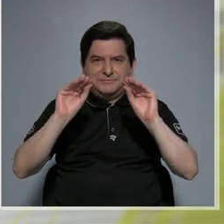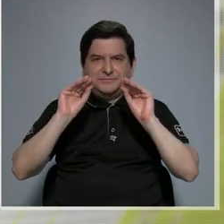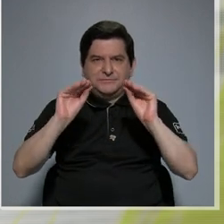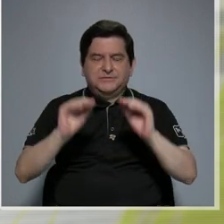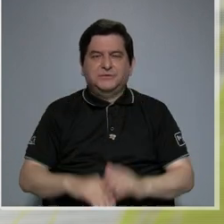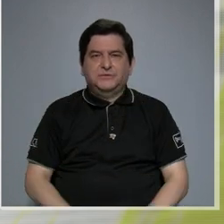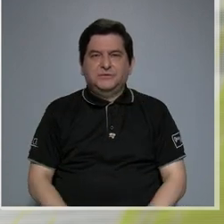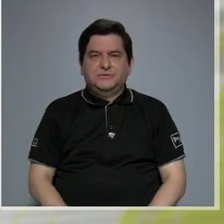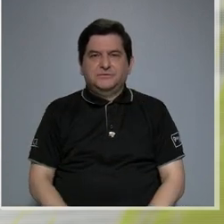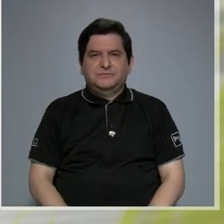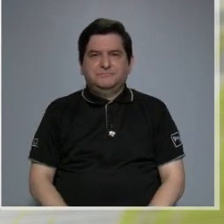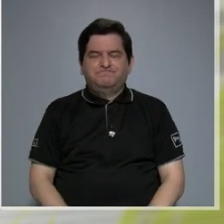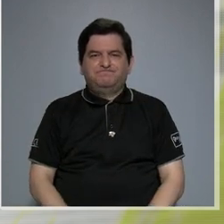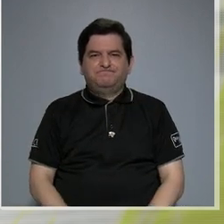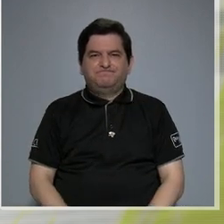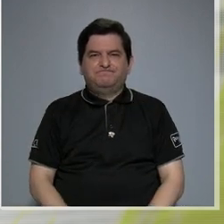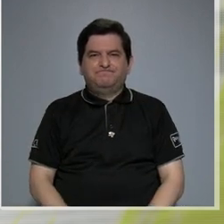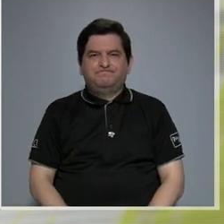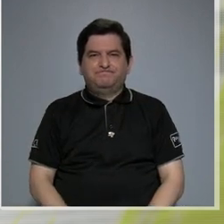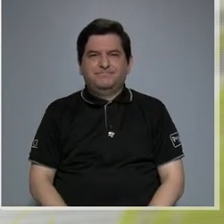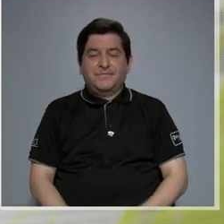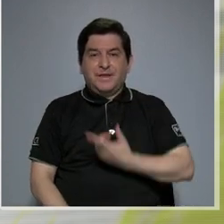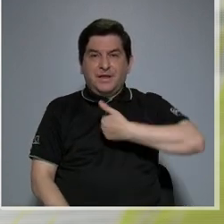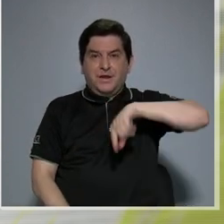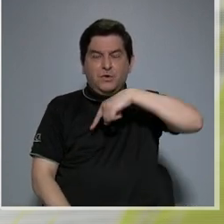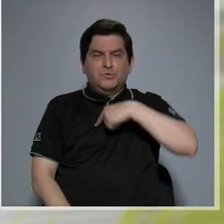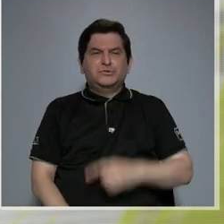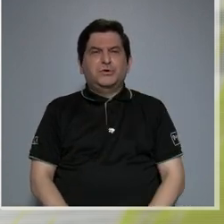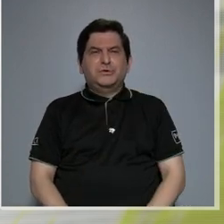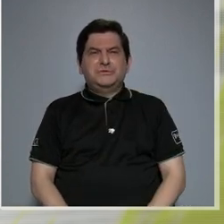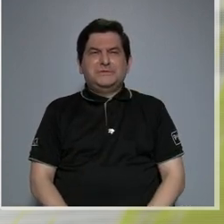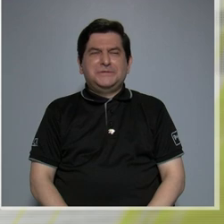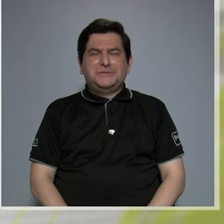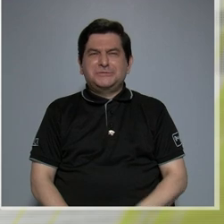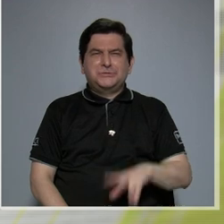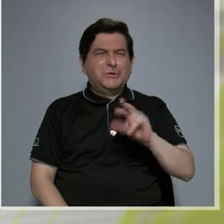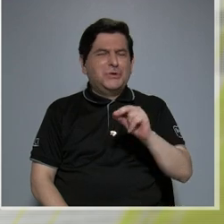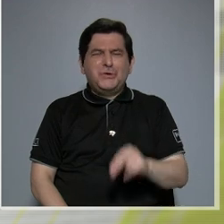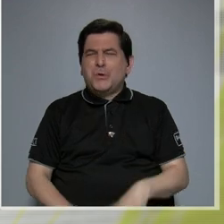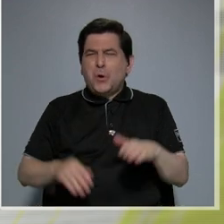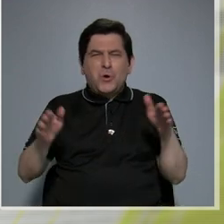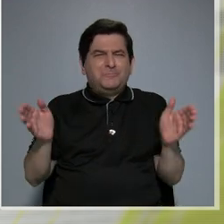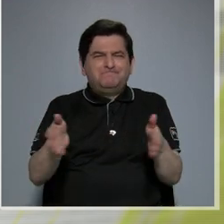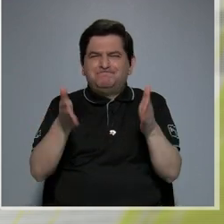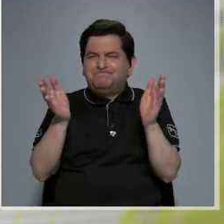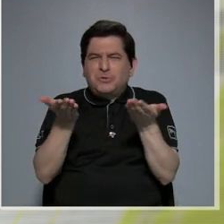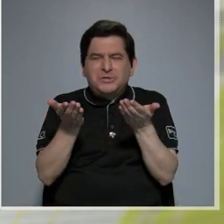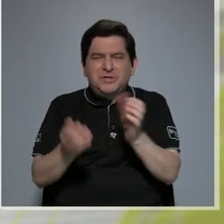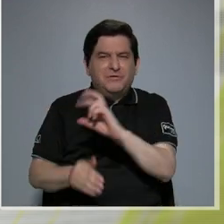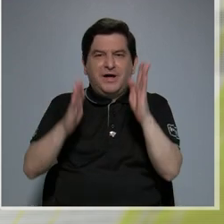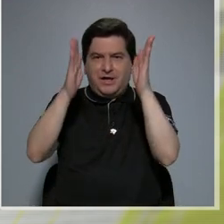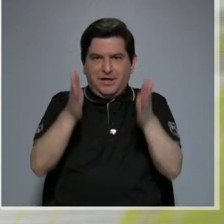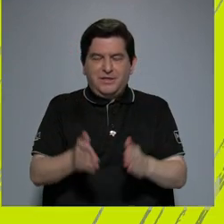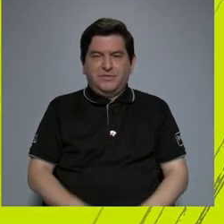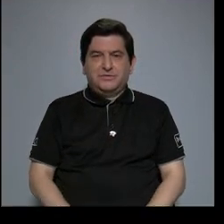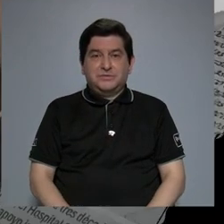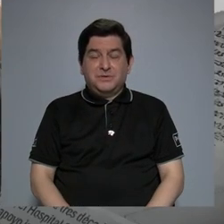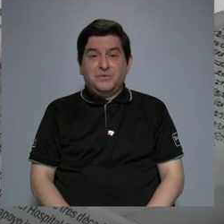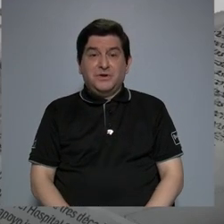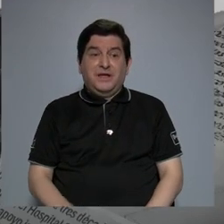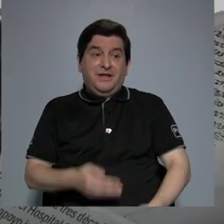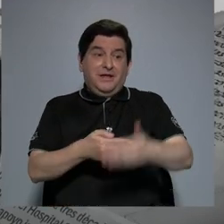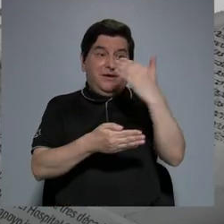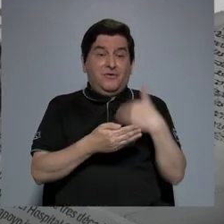en realidad, estamos de pilas bajas todos los costarricenses porque nuestro trapito de